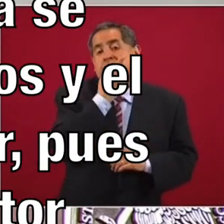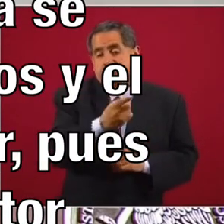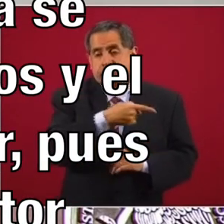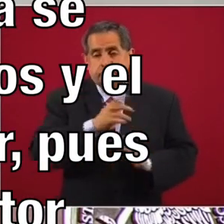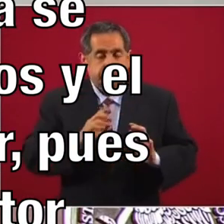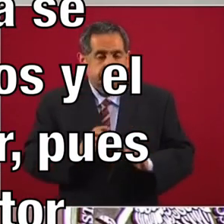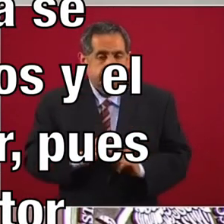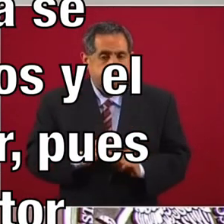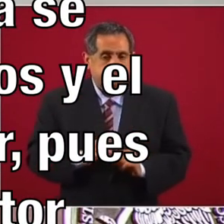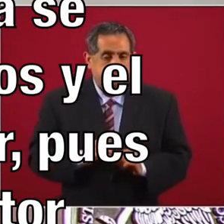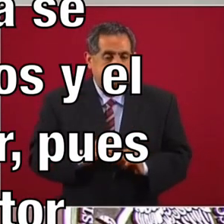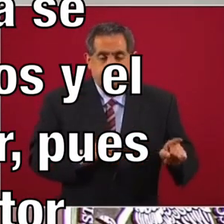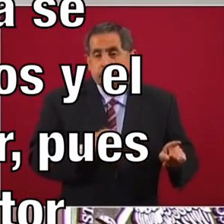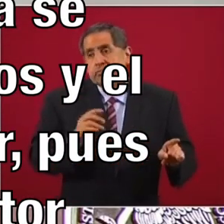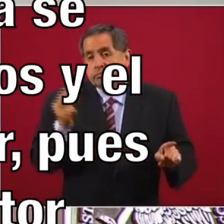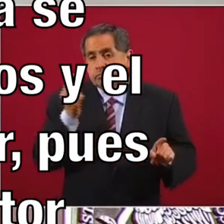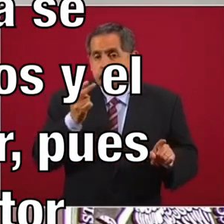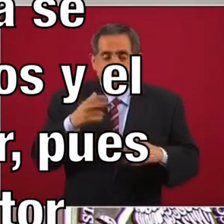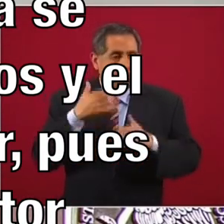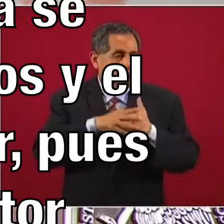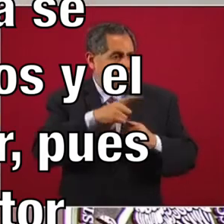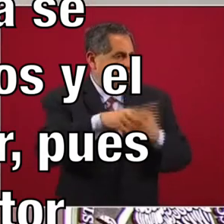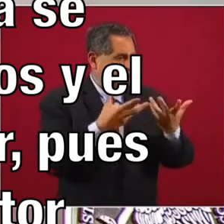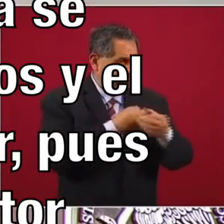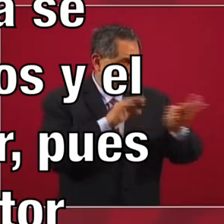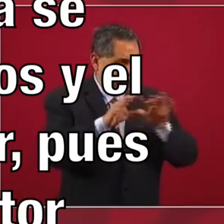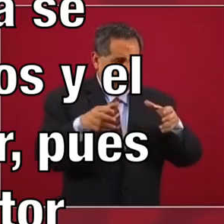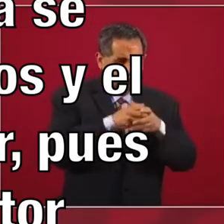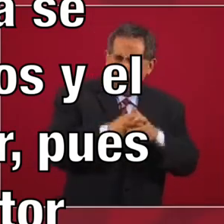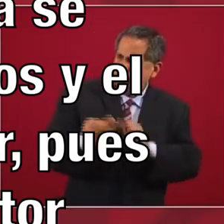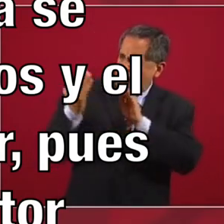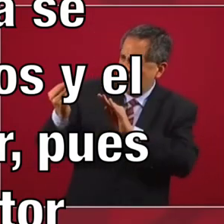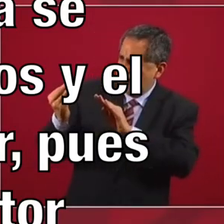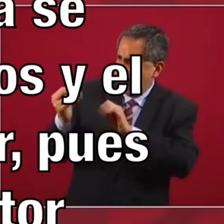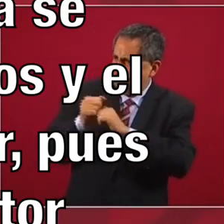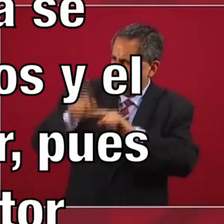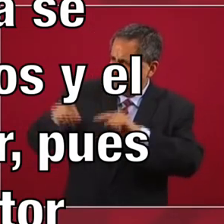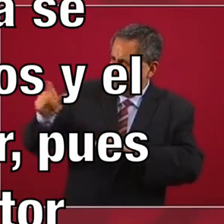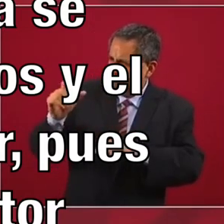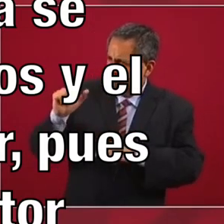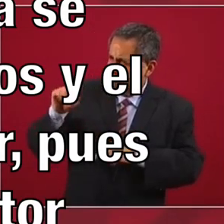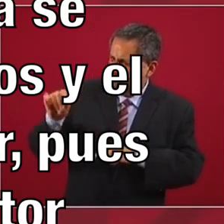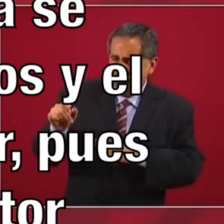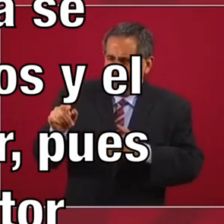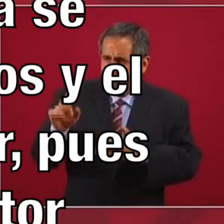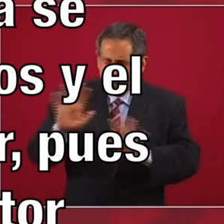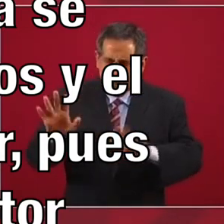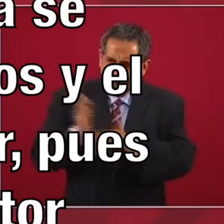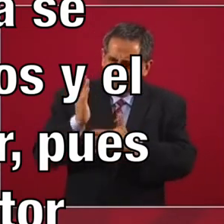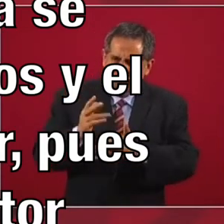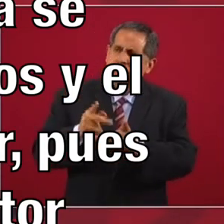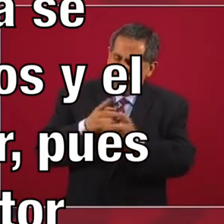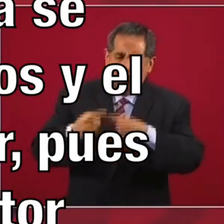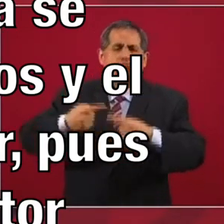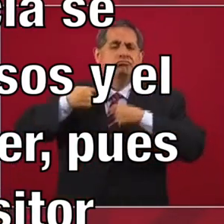que había la necesidad de construir un frente en contra de nosotros, para que se regresara,